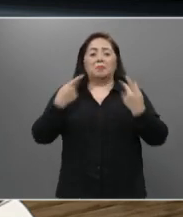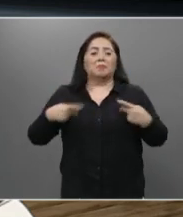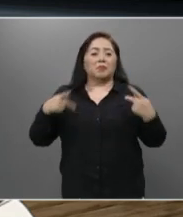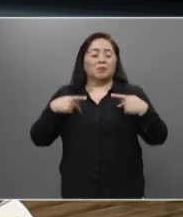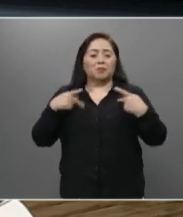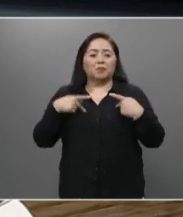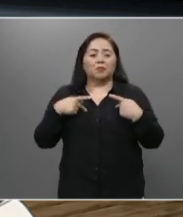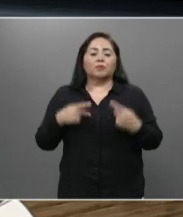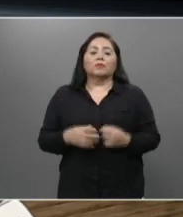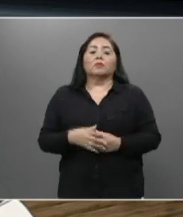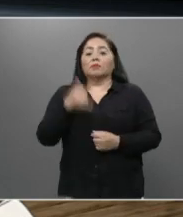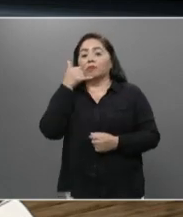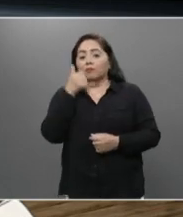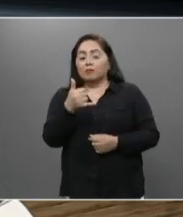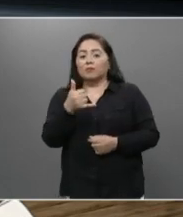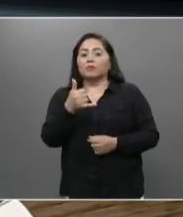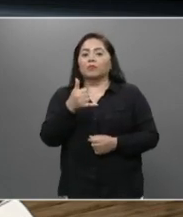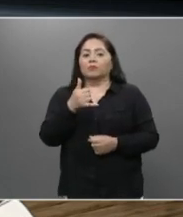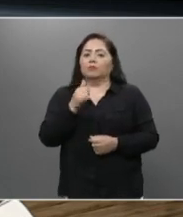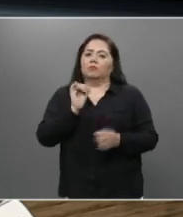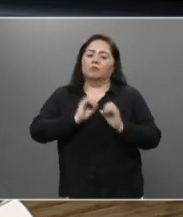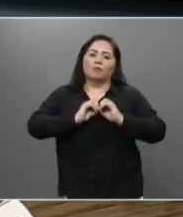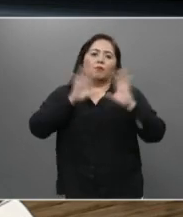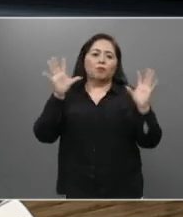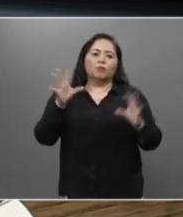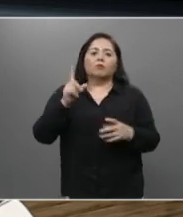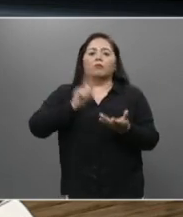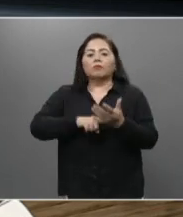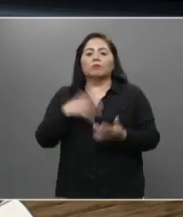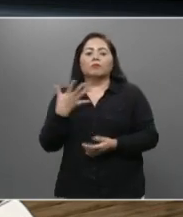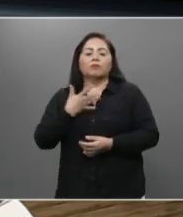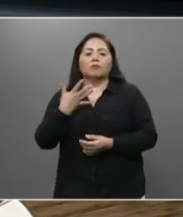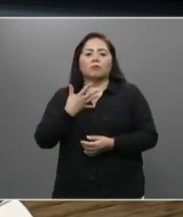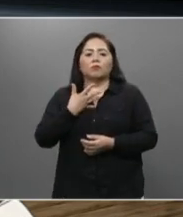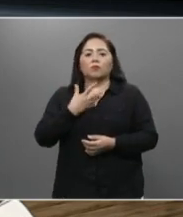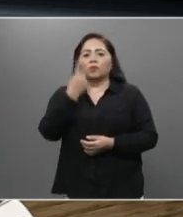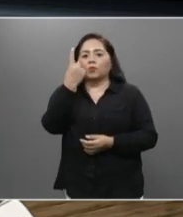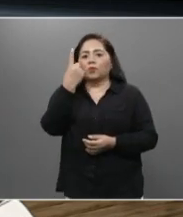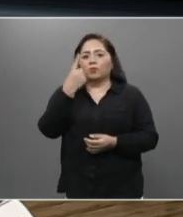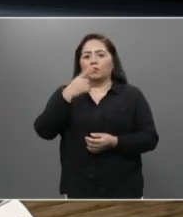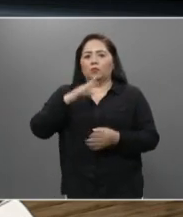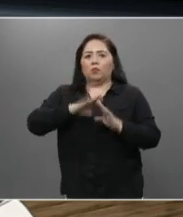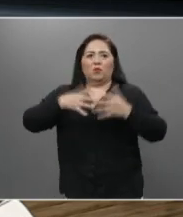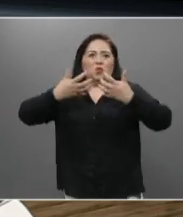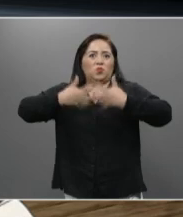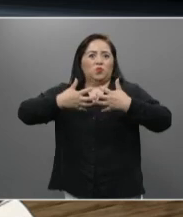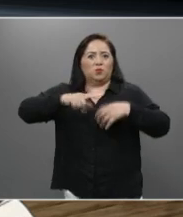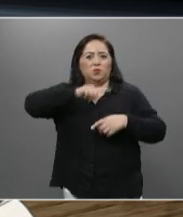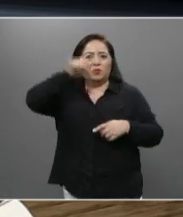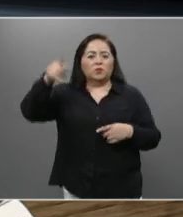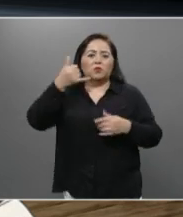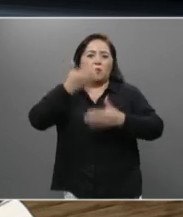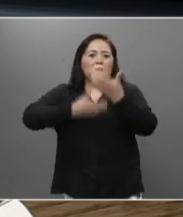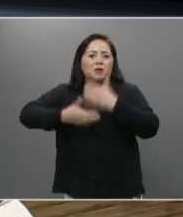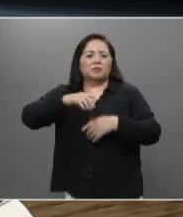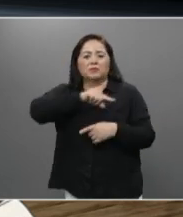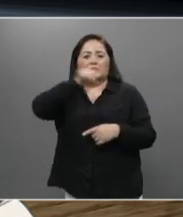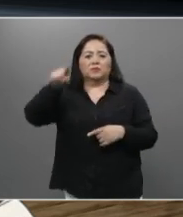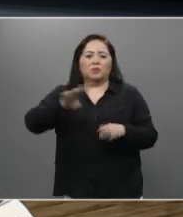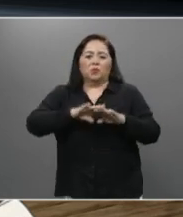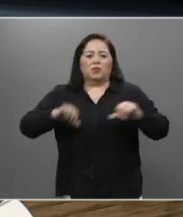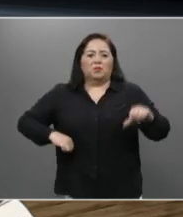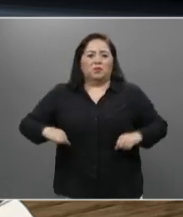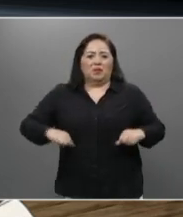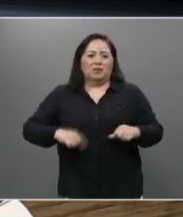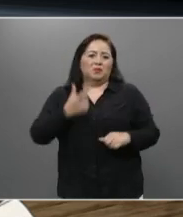habitantes y por supuesto tiene una industria y un comercio, una actividad